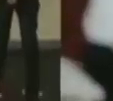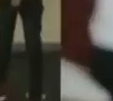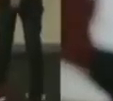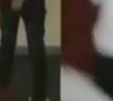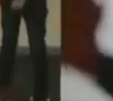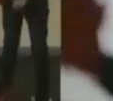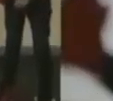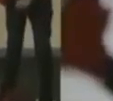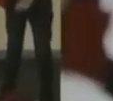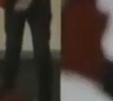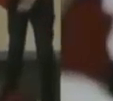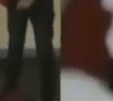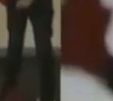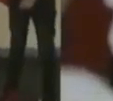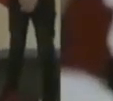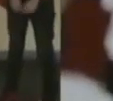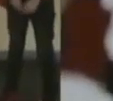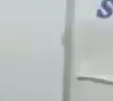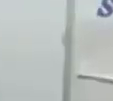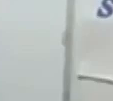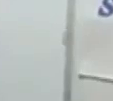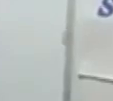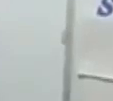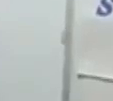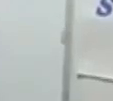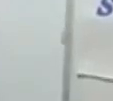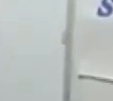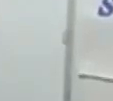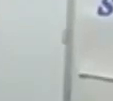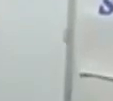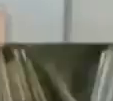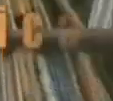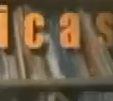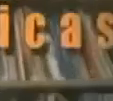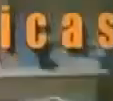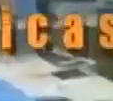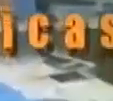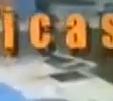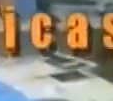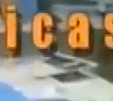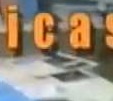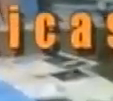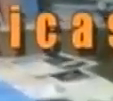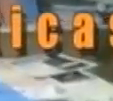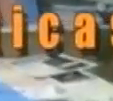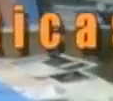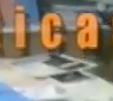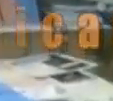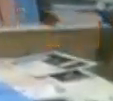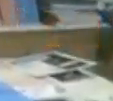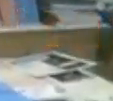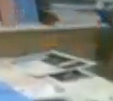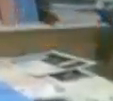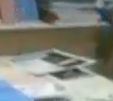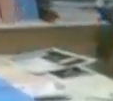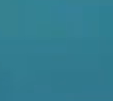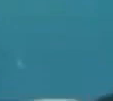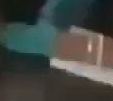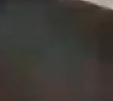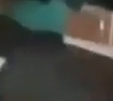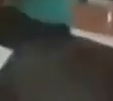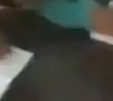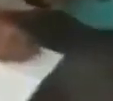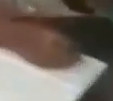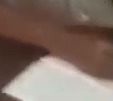La educación no ha parado. Hemos celebrado el tercer récord de matemáticas en sus distintas fases, de manera virtual